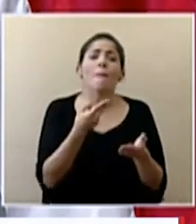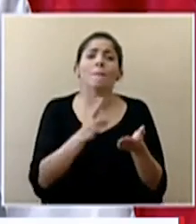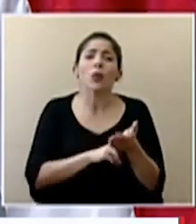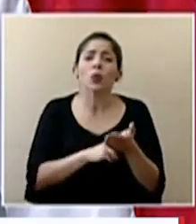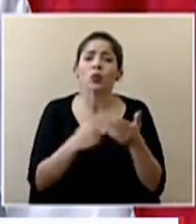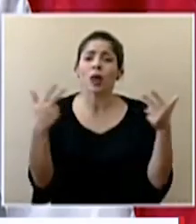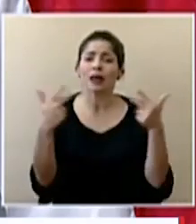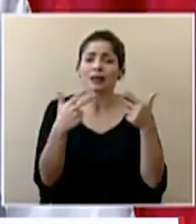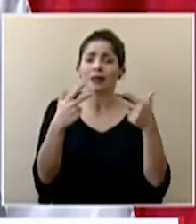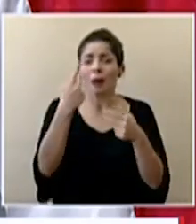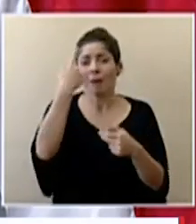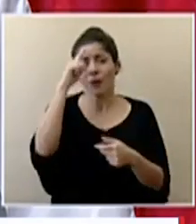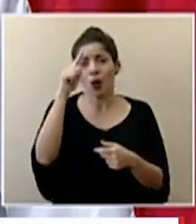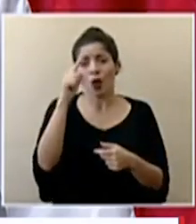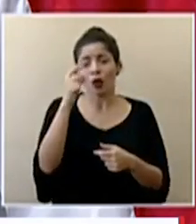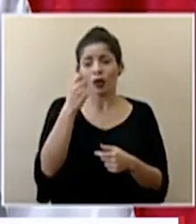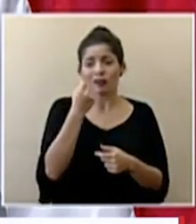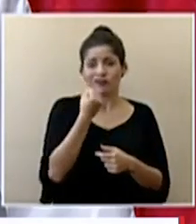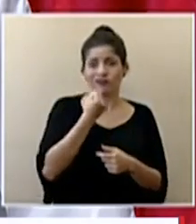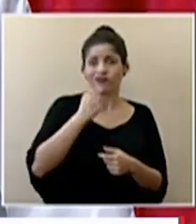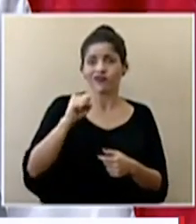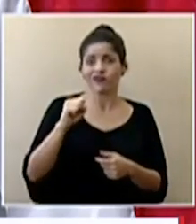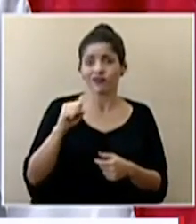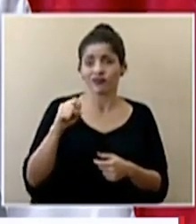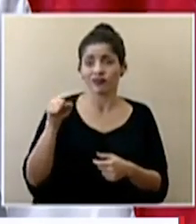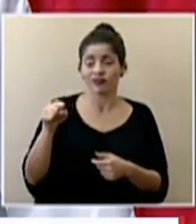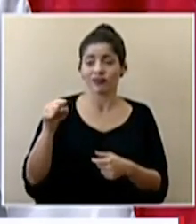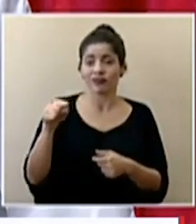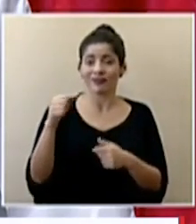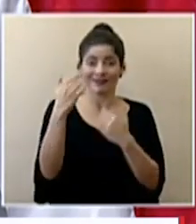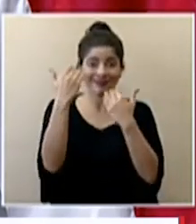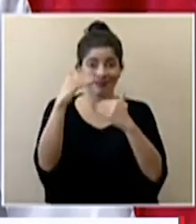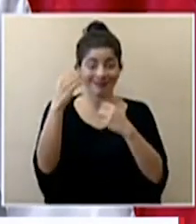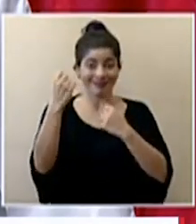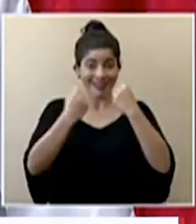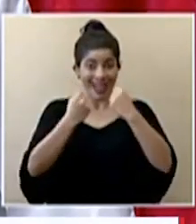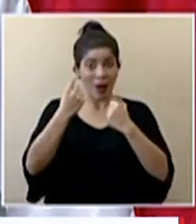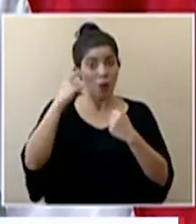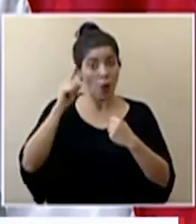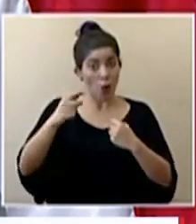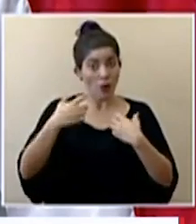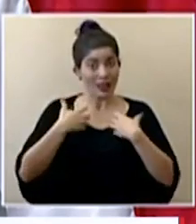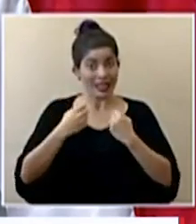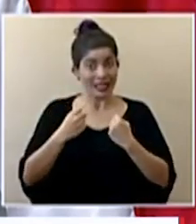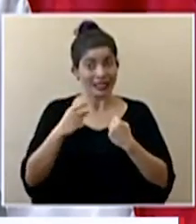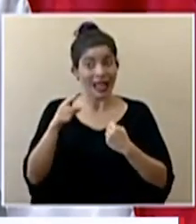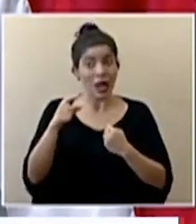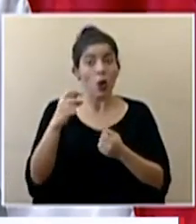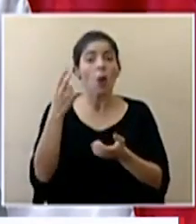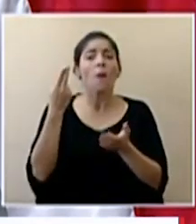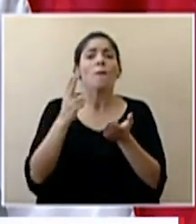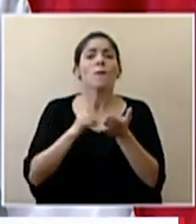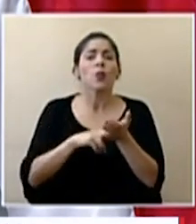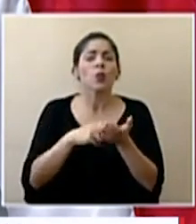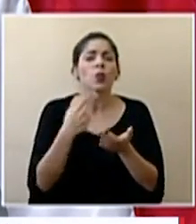tránsito por infracción al movimiento, la restricción vehicular sanitaria, perdón, en total